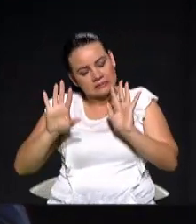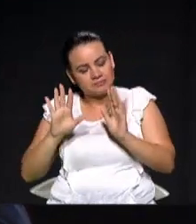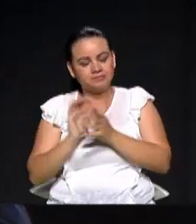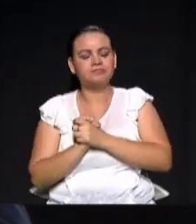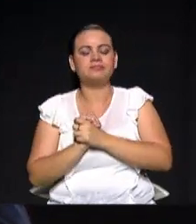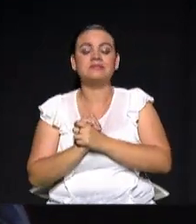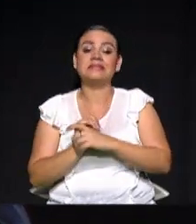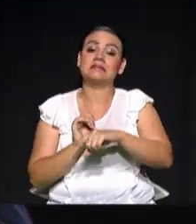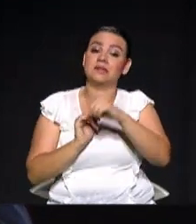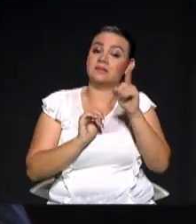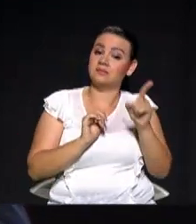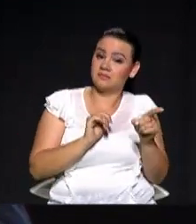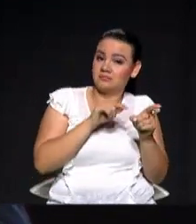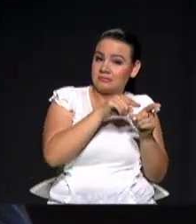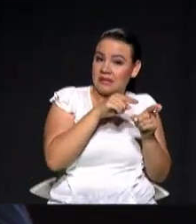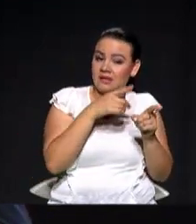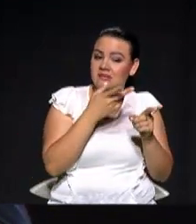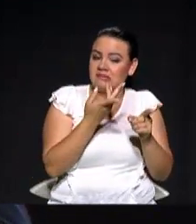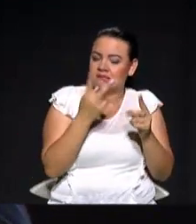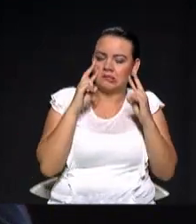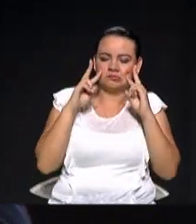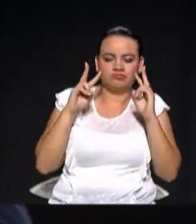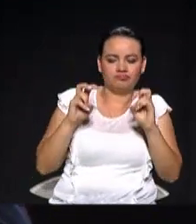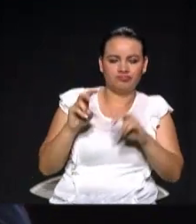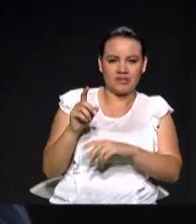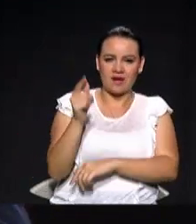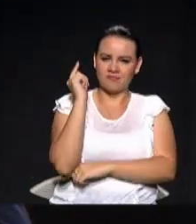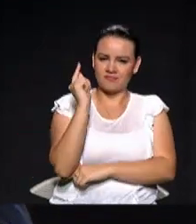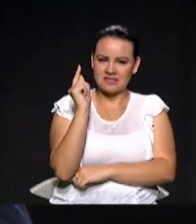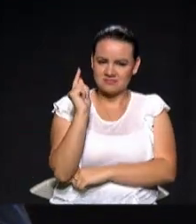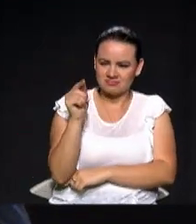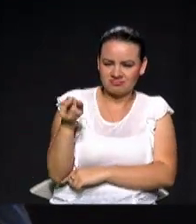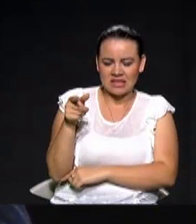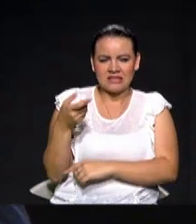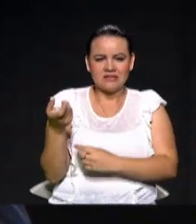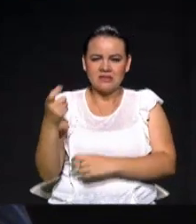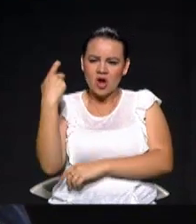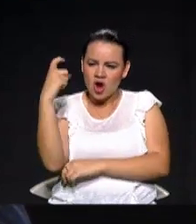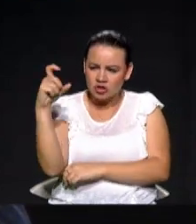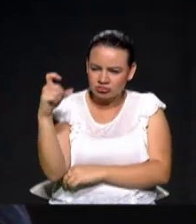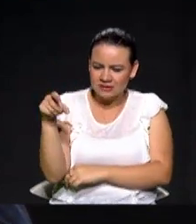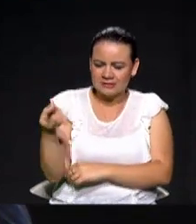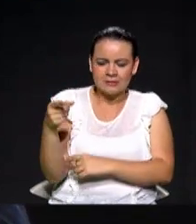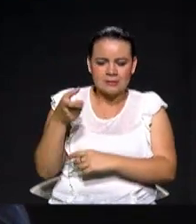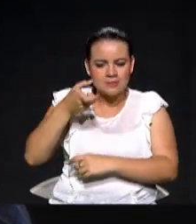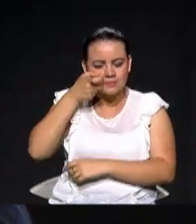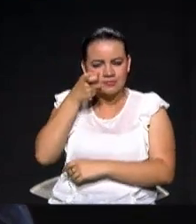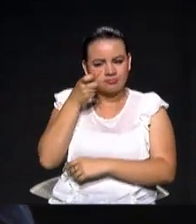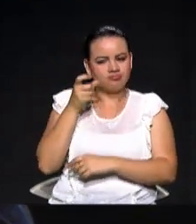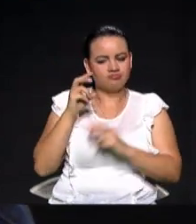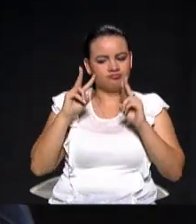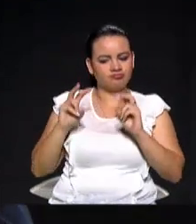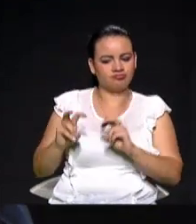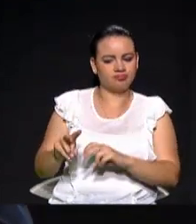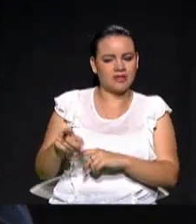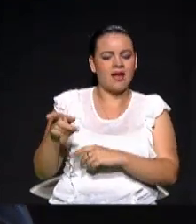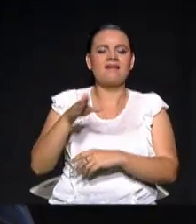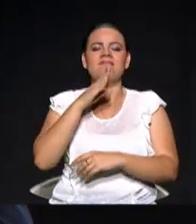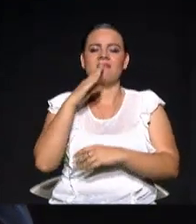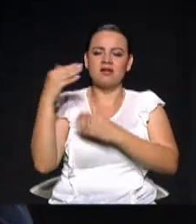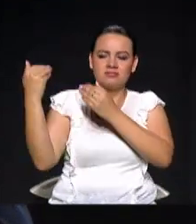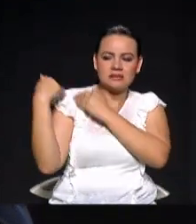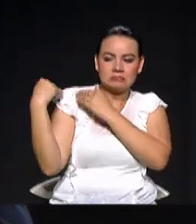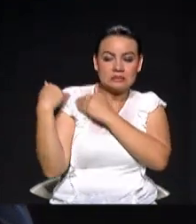otra cosa son las investigaciones que tiene la Fiscalía, que tiene la Contraloría, que tiene la Procuraduría sobre las responsabilidades